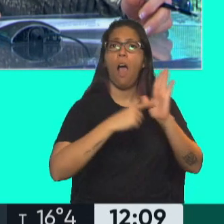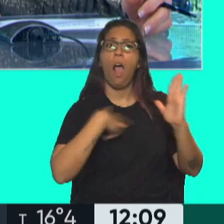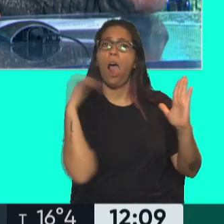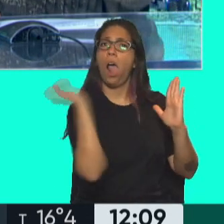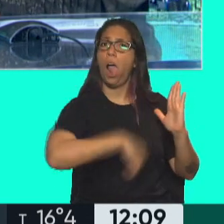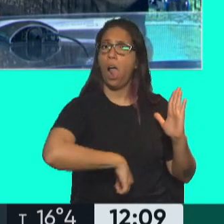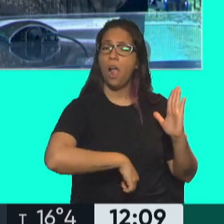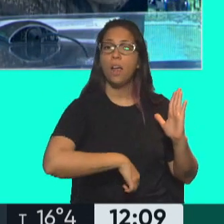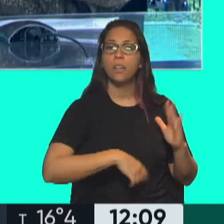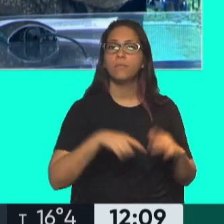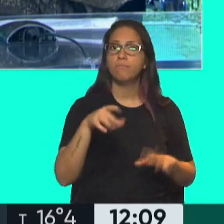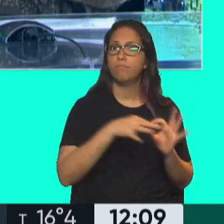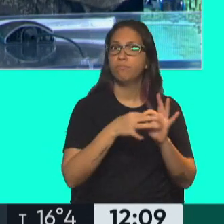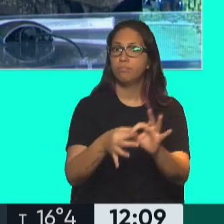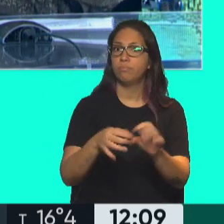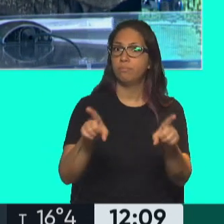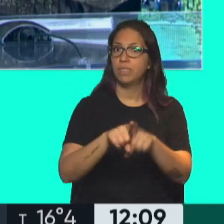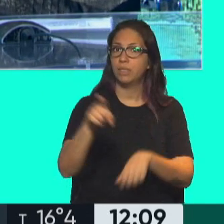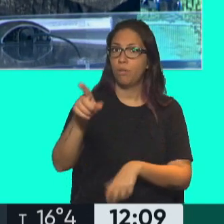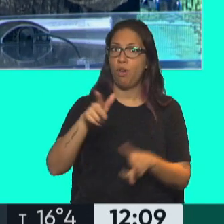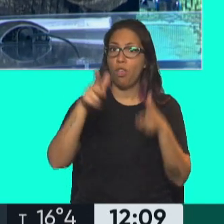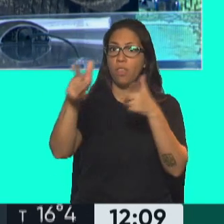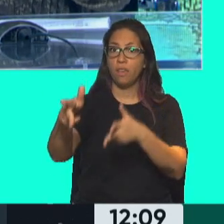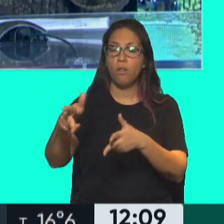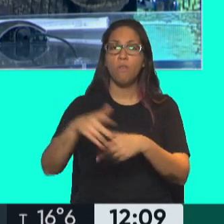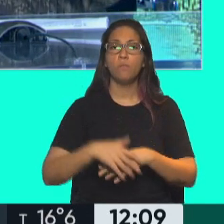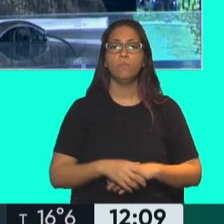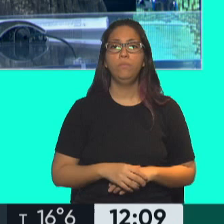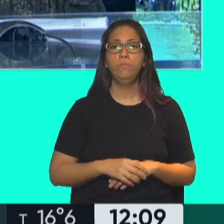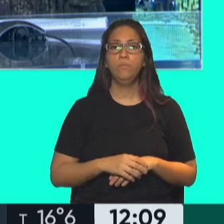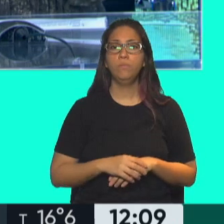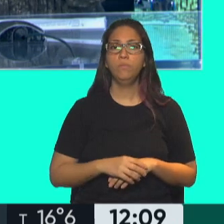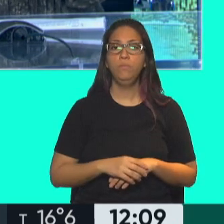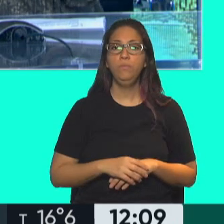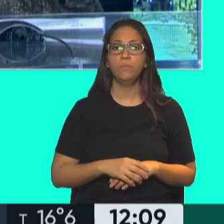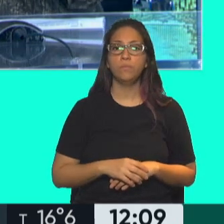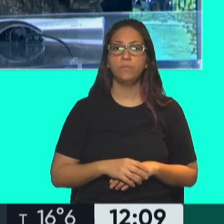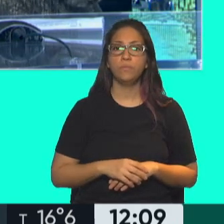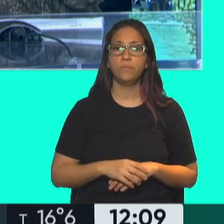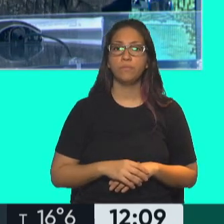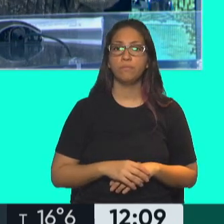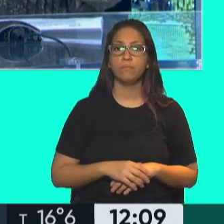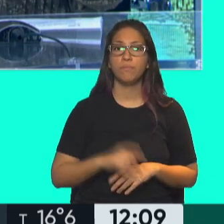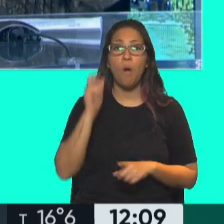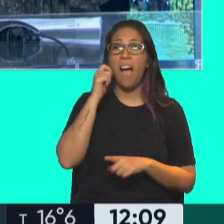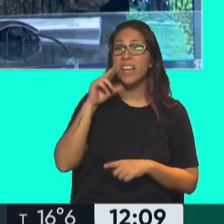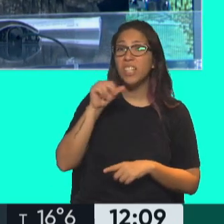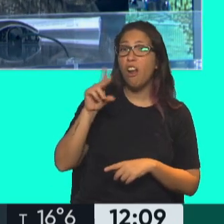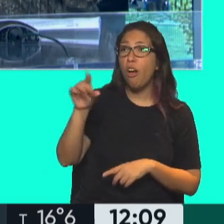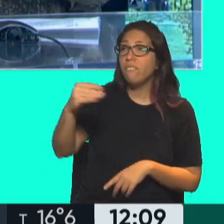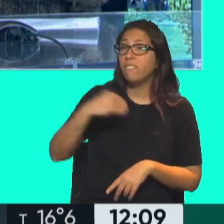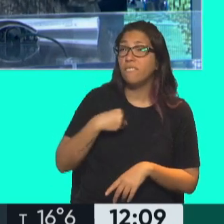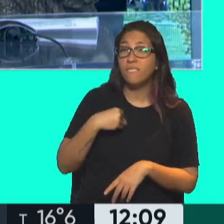vinculado con lo que también señalaba a propósito de indicar que Gallardo es K solo